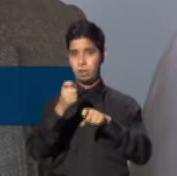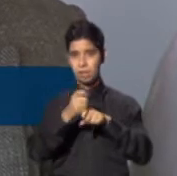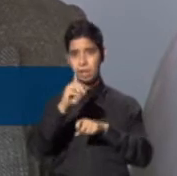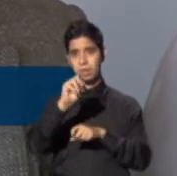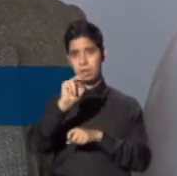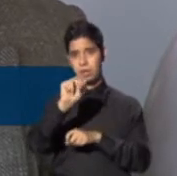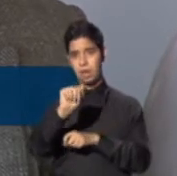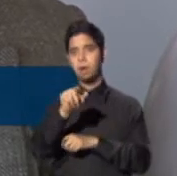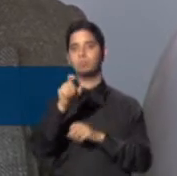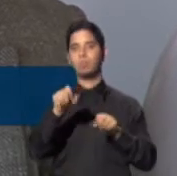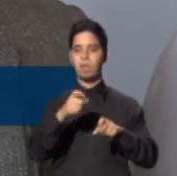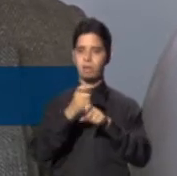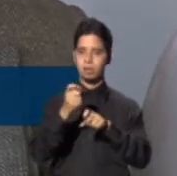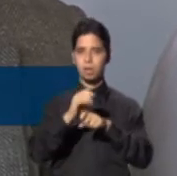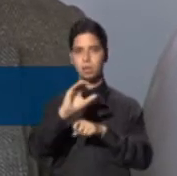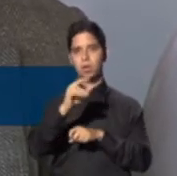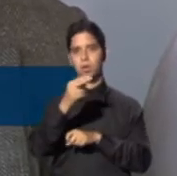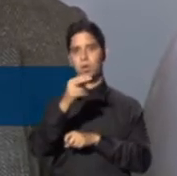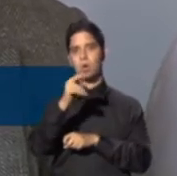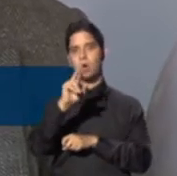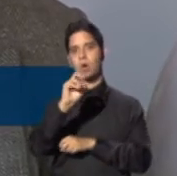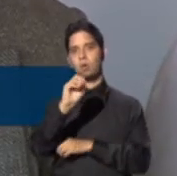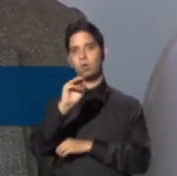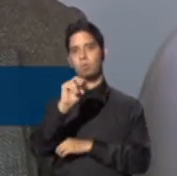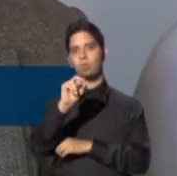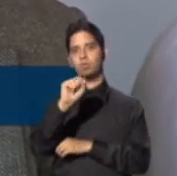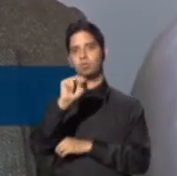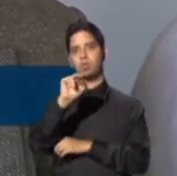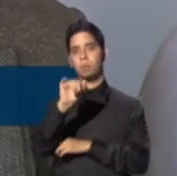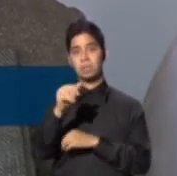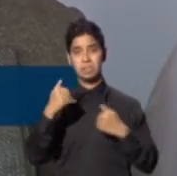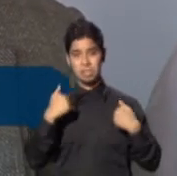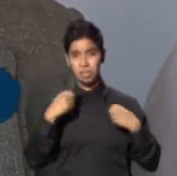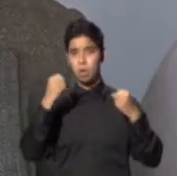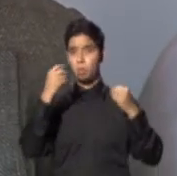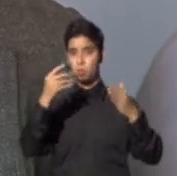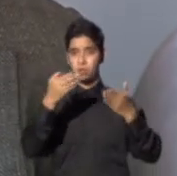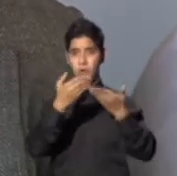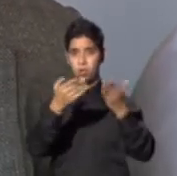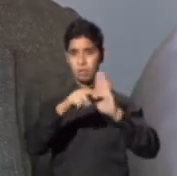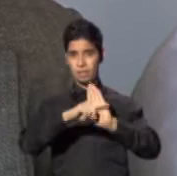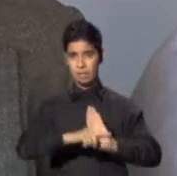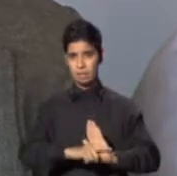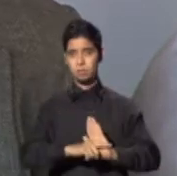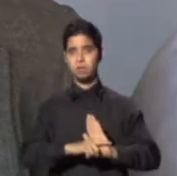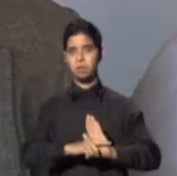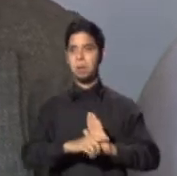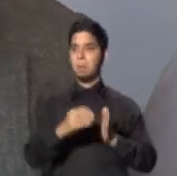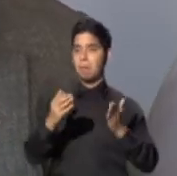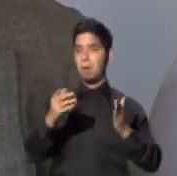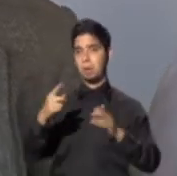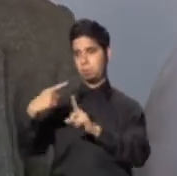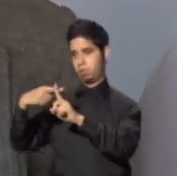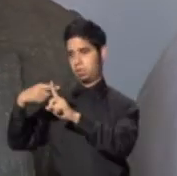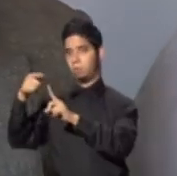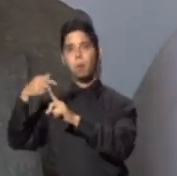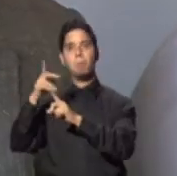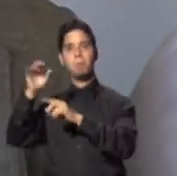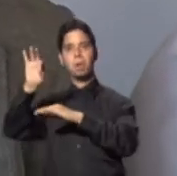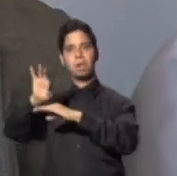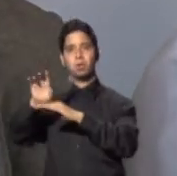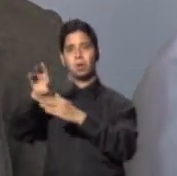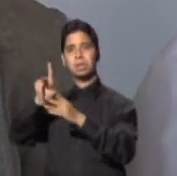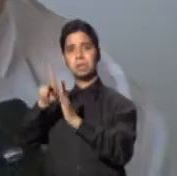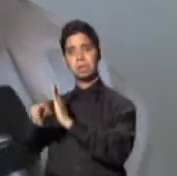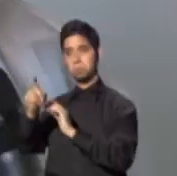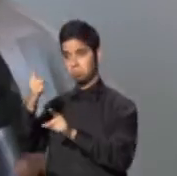y tiene un amplio efecto negativo en insectos benéficos. Matan a mosquitos, pero matan a las mariposas, matan a las